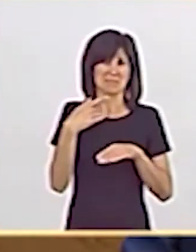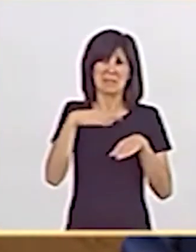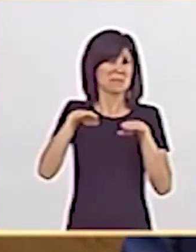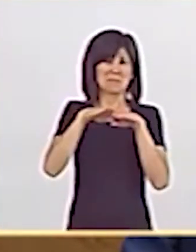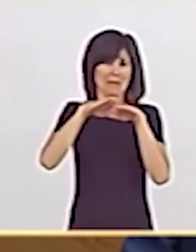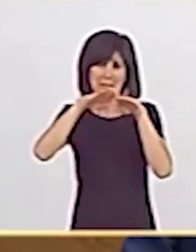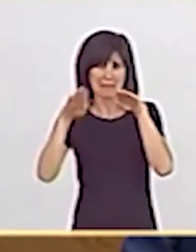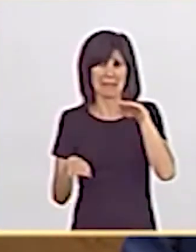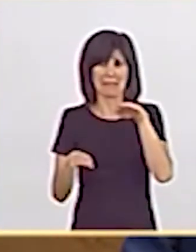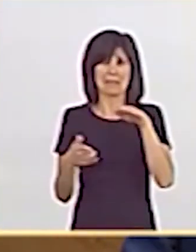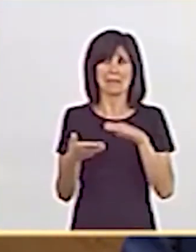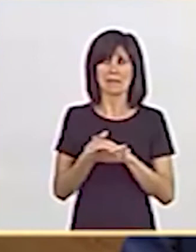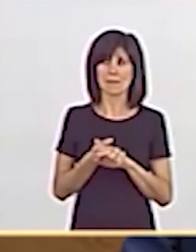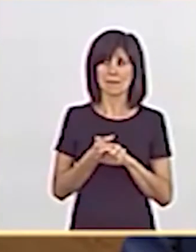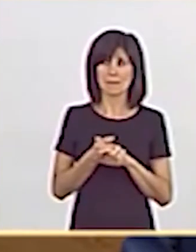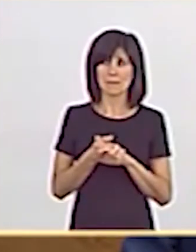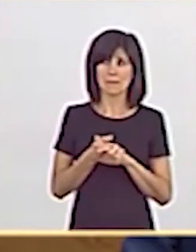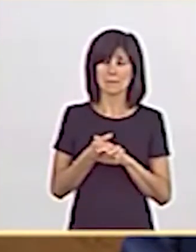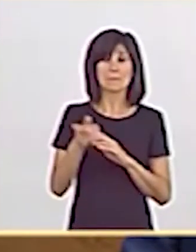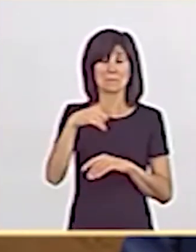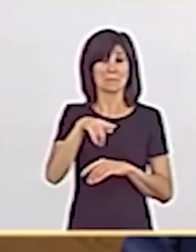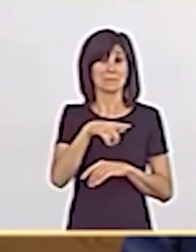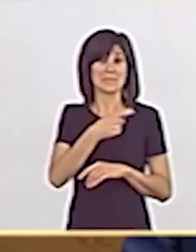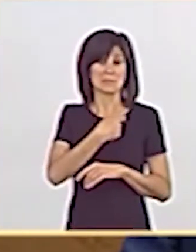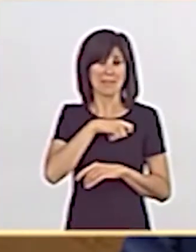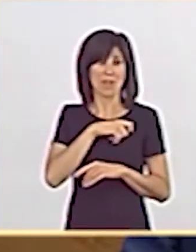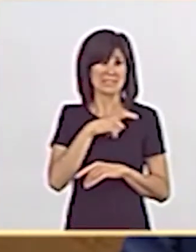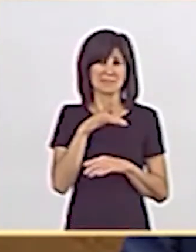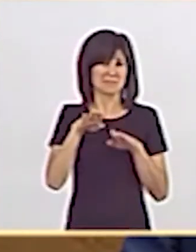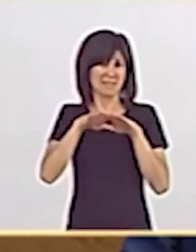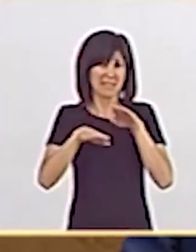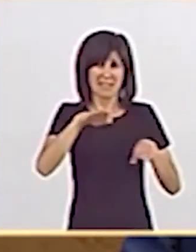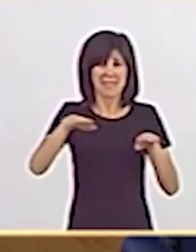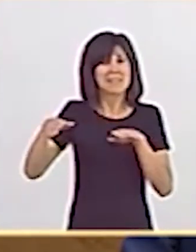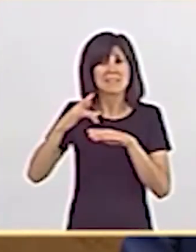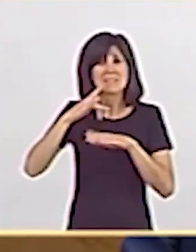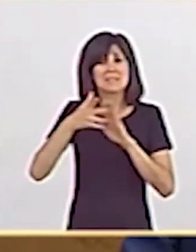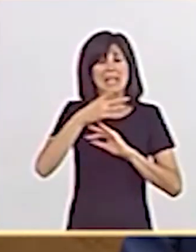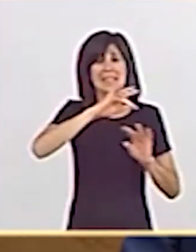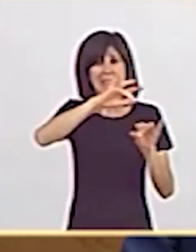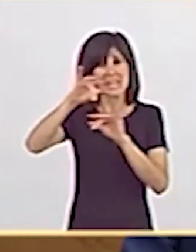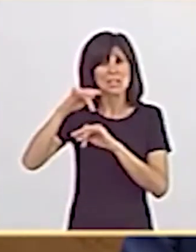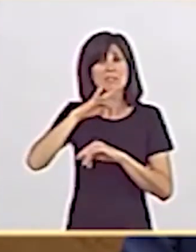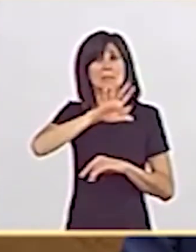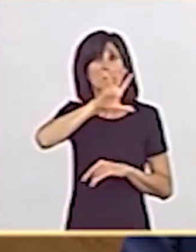generando entre los españoles y entre los distintos territorios de nuestro país.